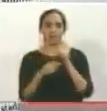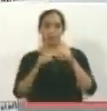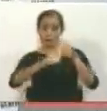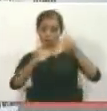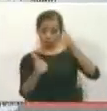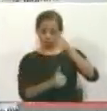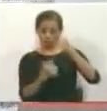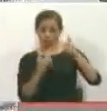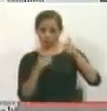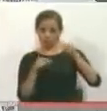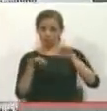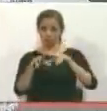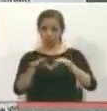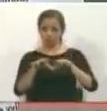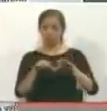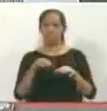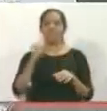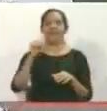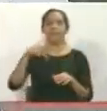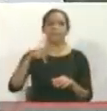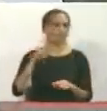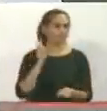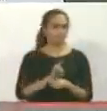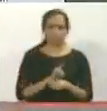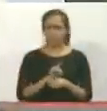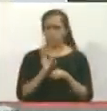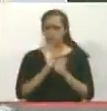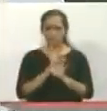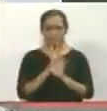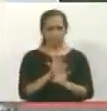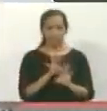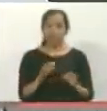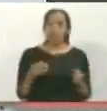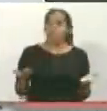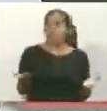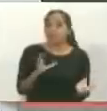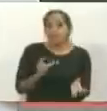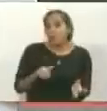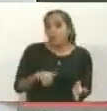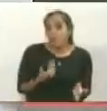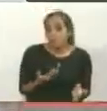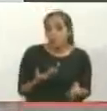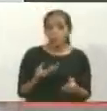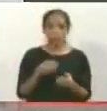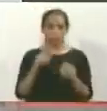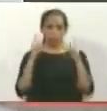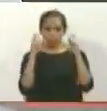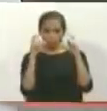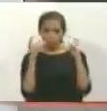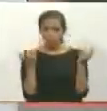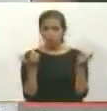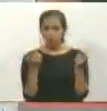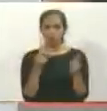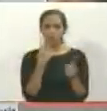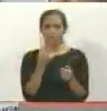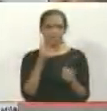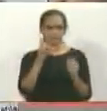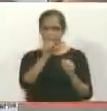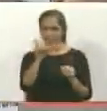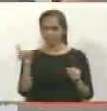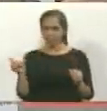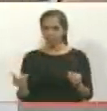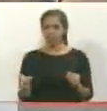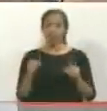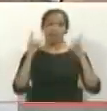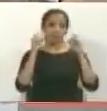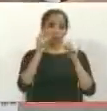la AP no asistió a la manifestación, por lo que no pudo verificar lo señalado por los legisladores. La fotografía